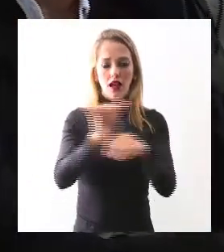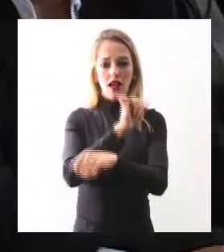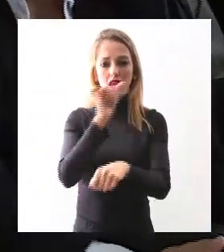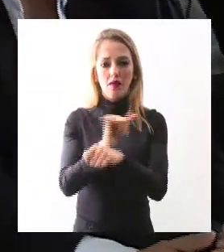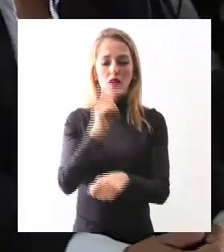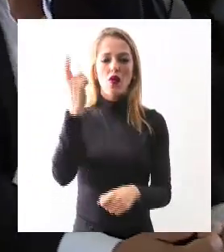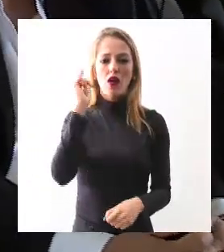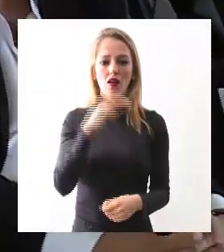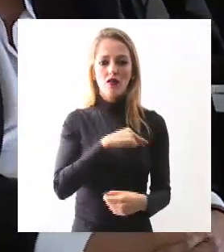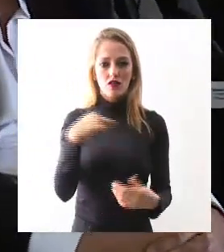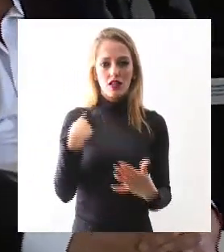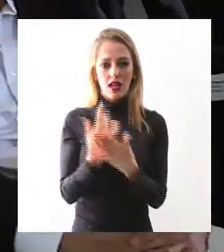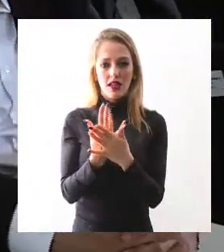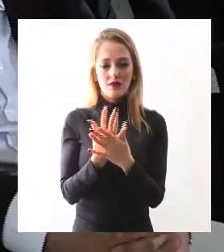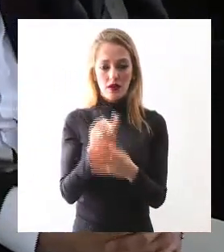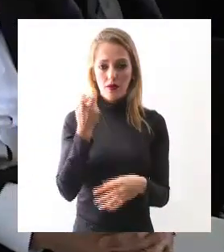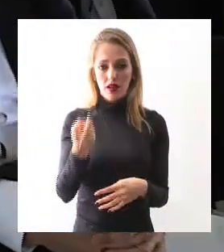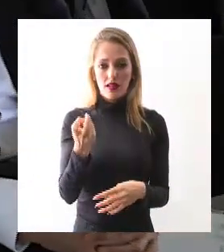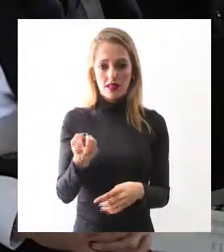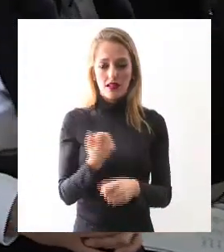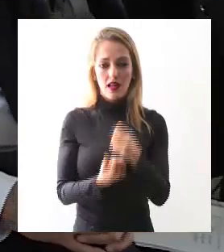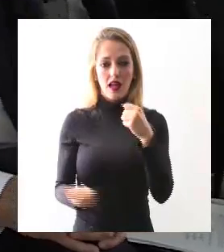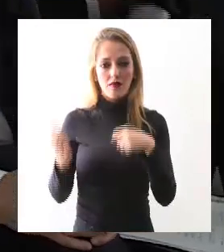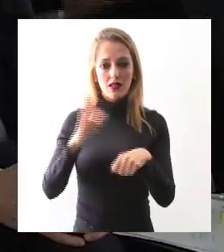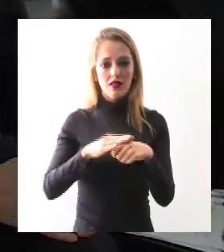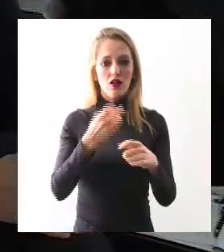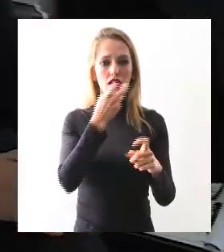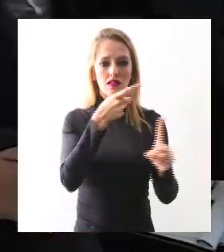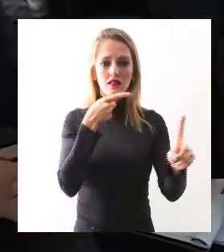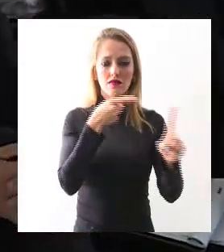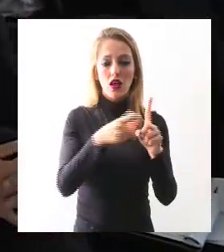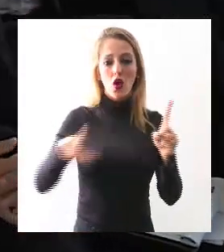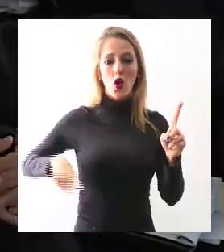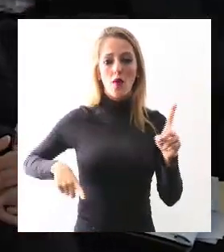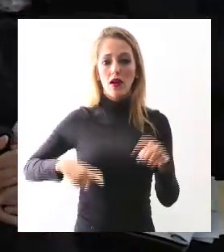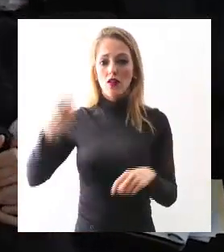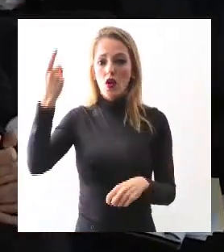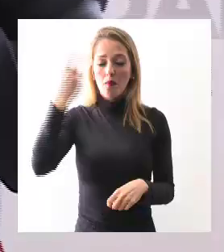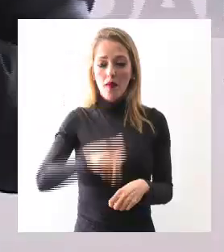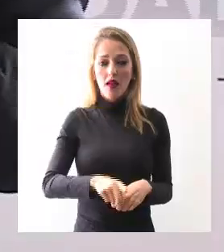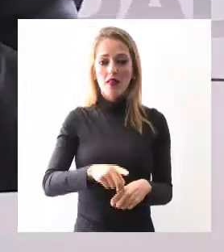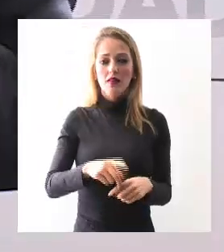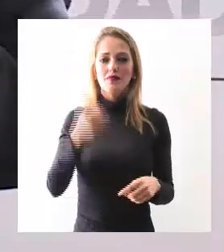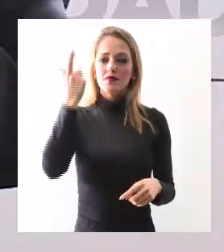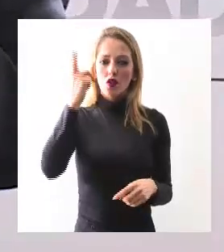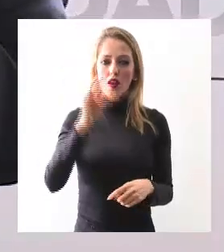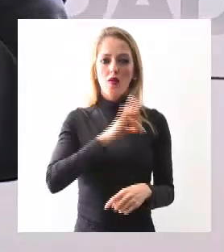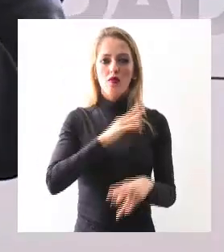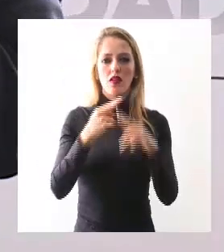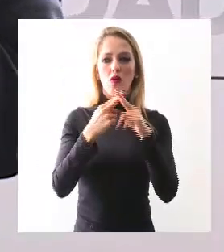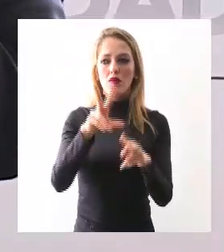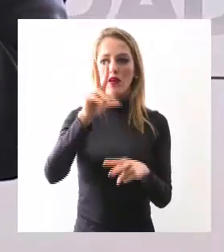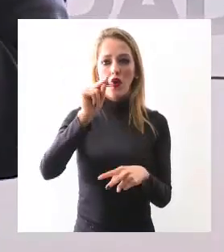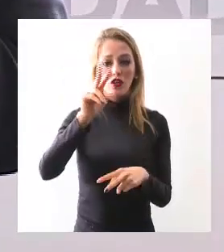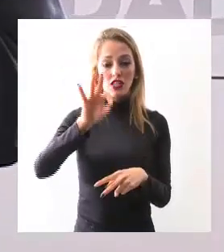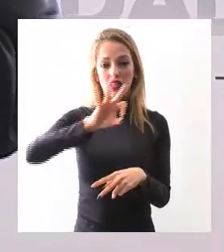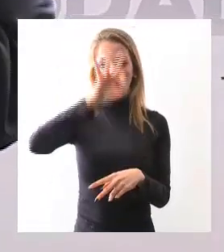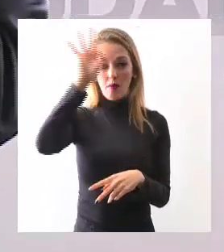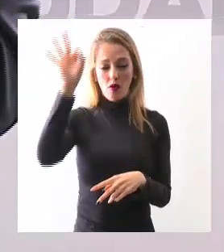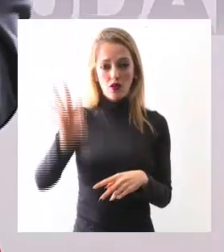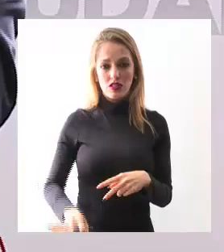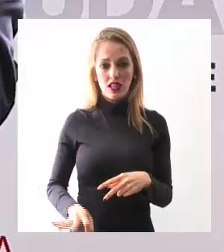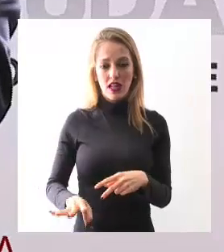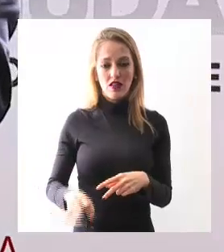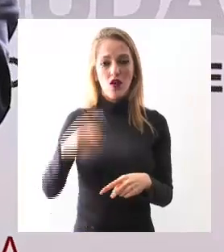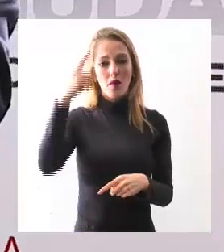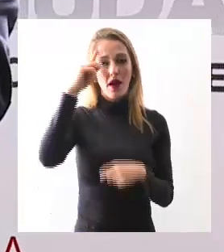Esperamos en esta administración con este reto que lanzó el gobernador generar por lo menos el 80% de este proceso y que las